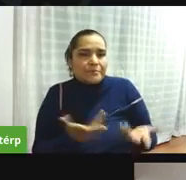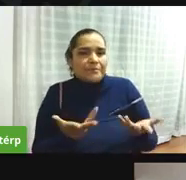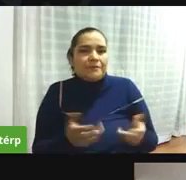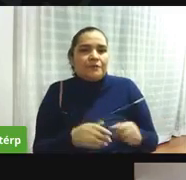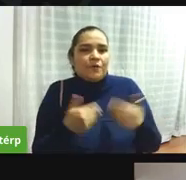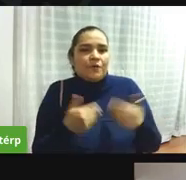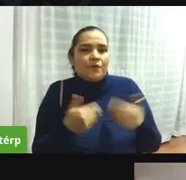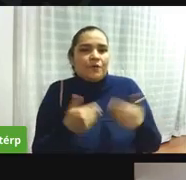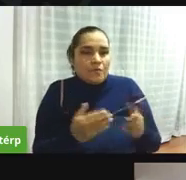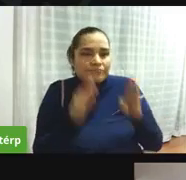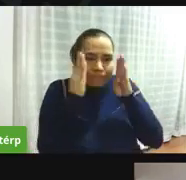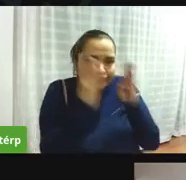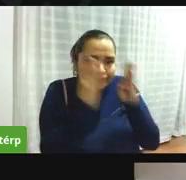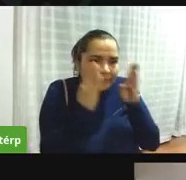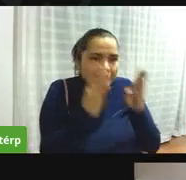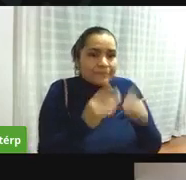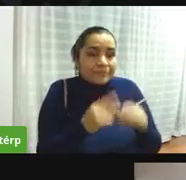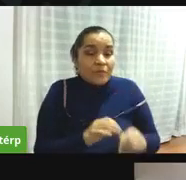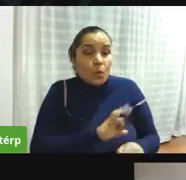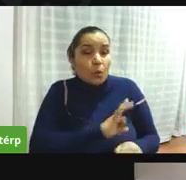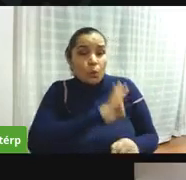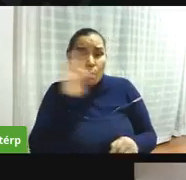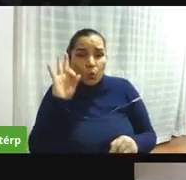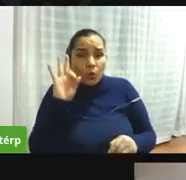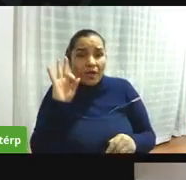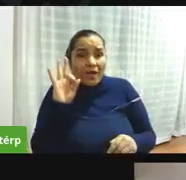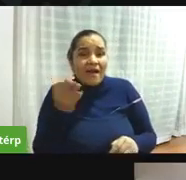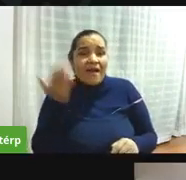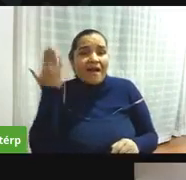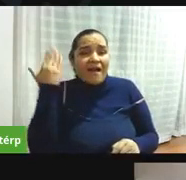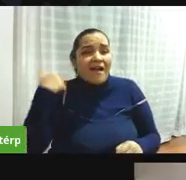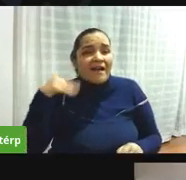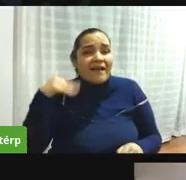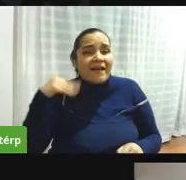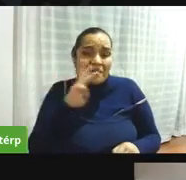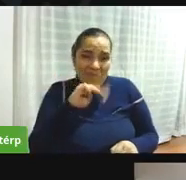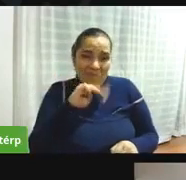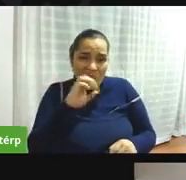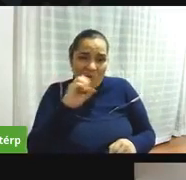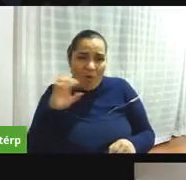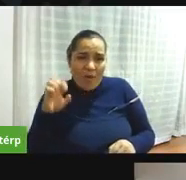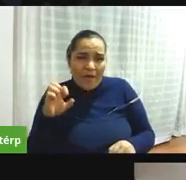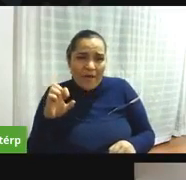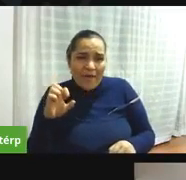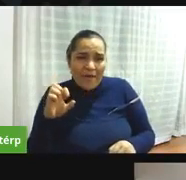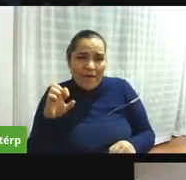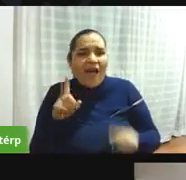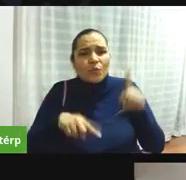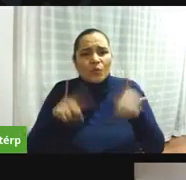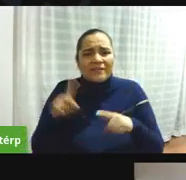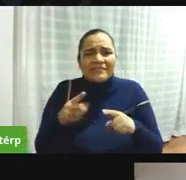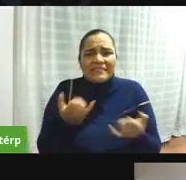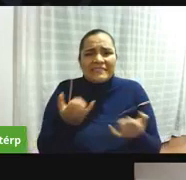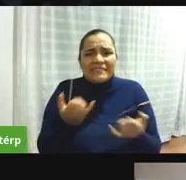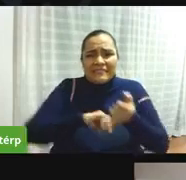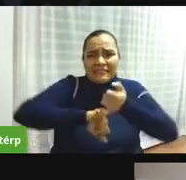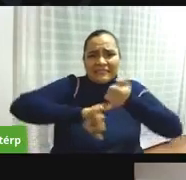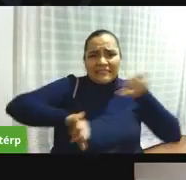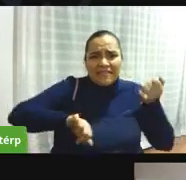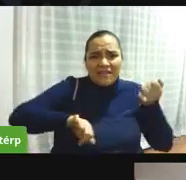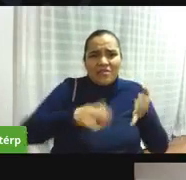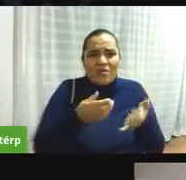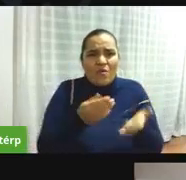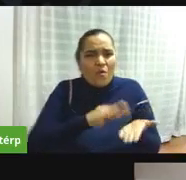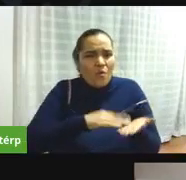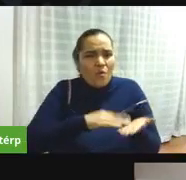nunca y no no no no piensen que muchos dicen que que la moe va a romper con la independencia y transparencia de las juntas no eso no tiene nada que